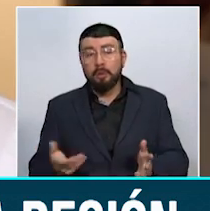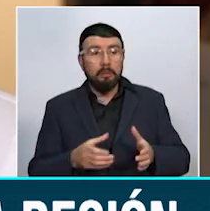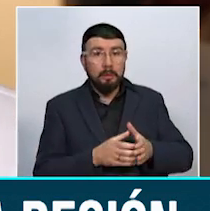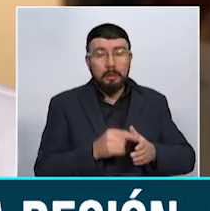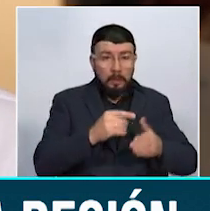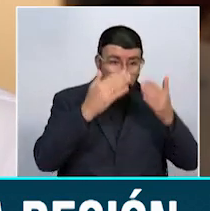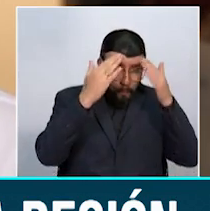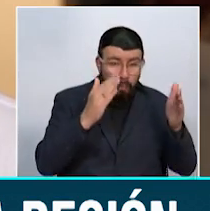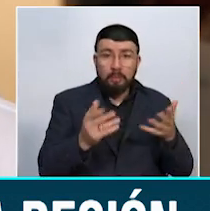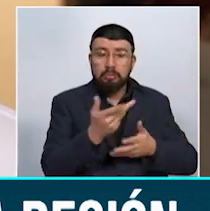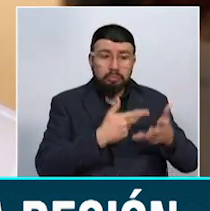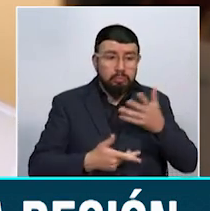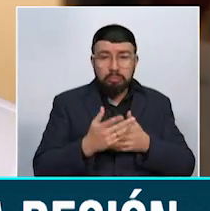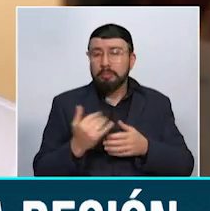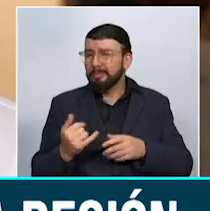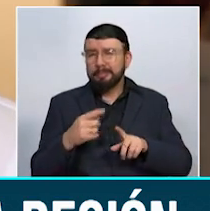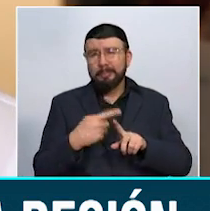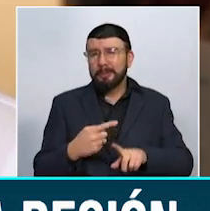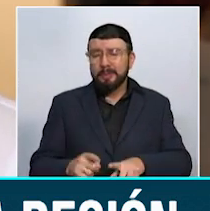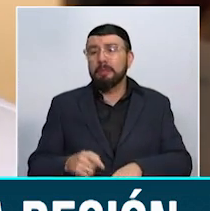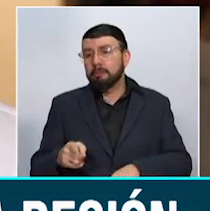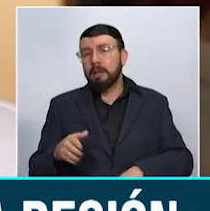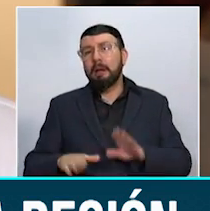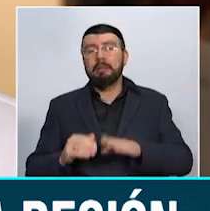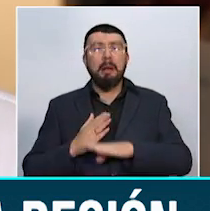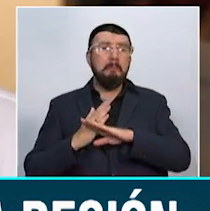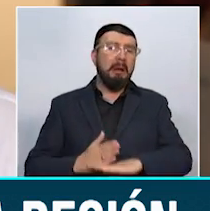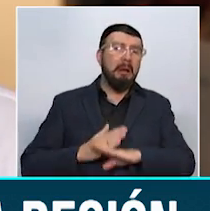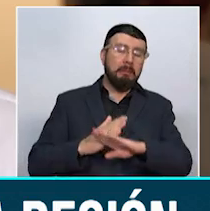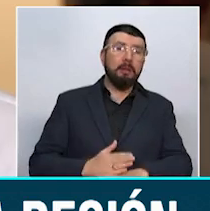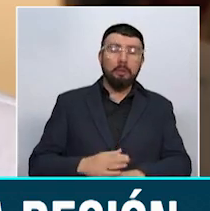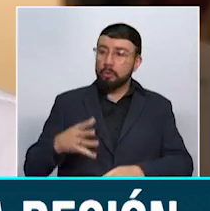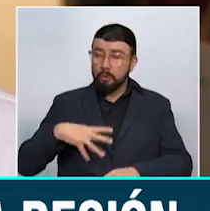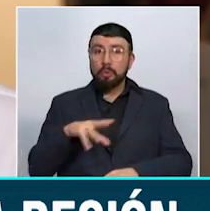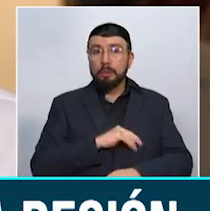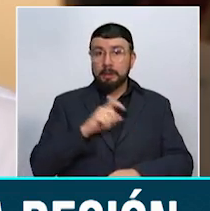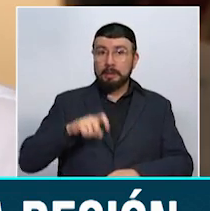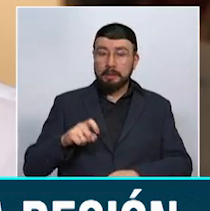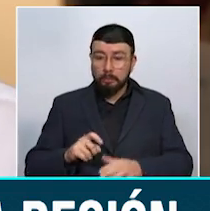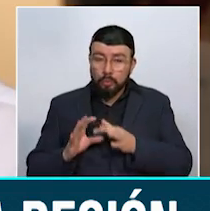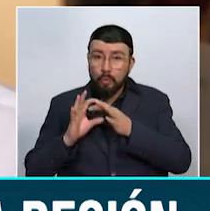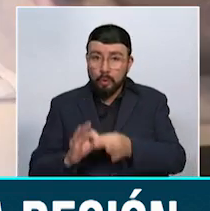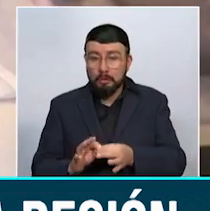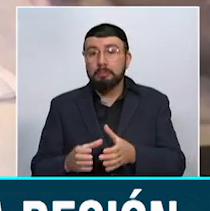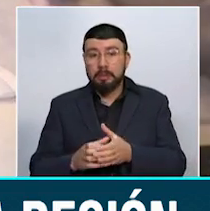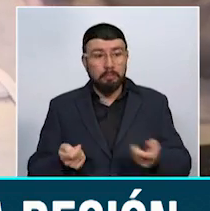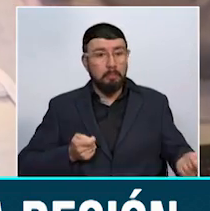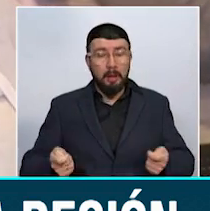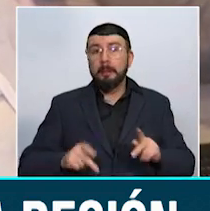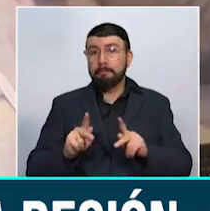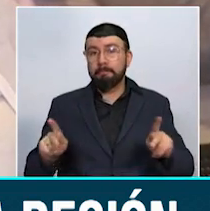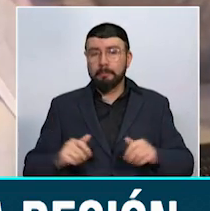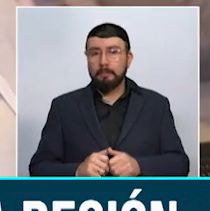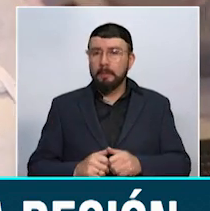públicos, discriminados en los servicios de transporte. Entonces todos debemos unirnos en el manejo integral de estos pacientes. A largo